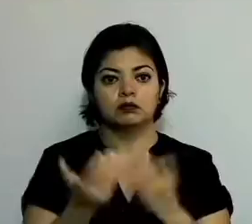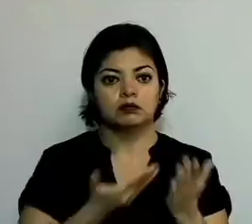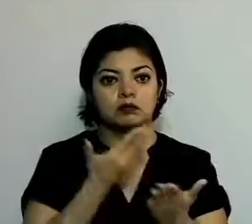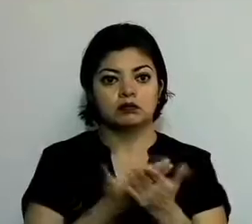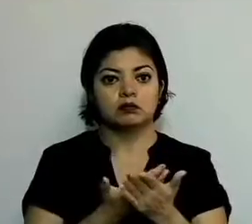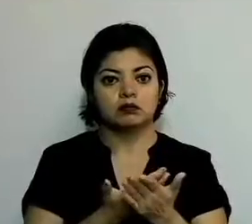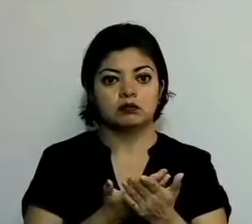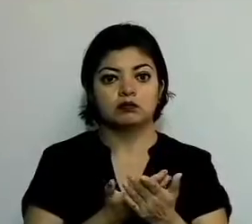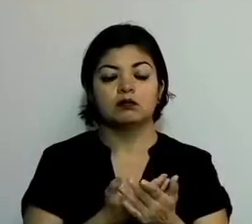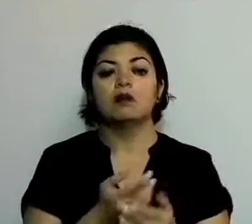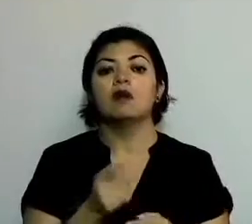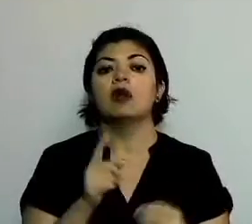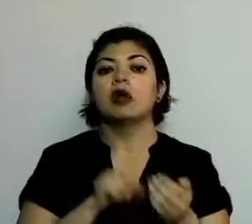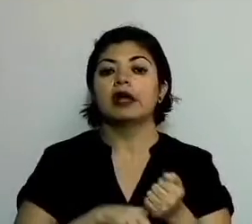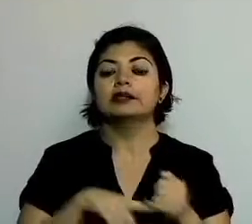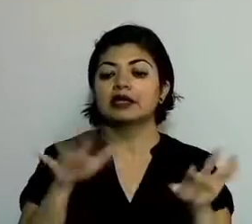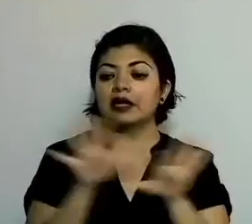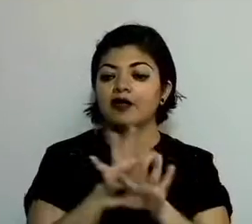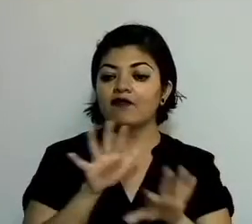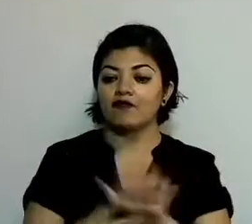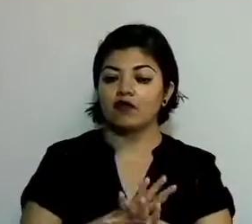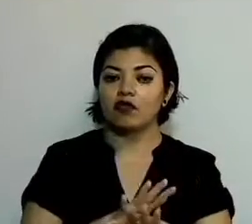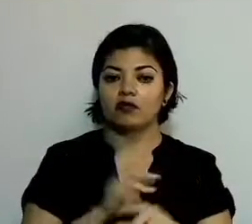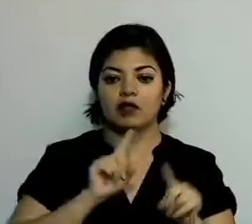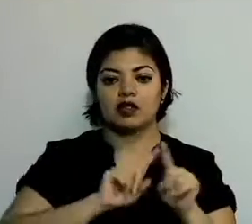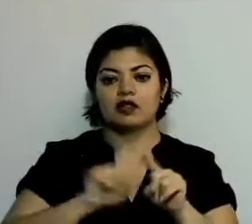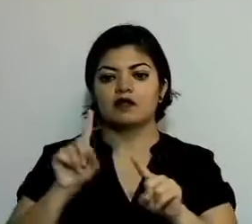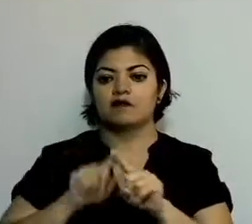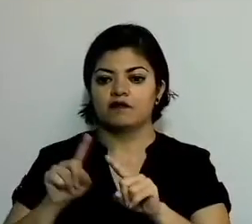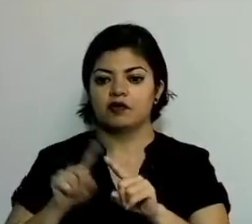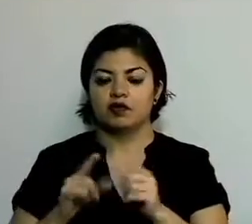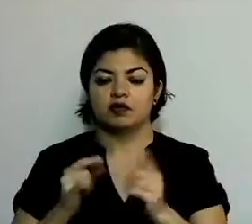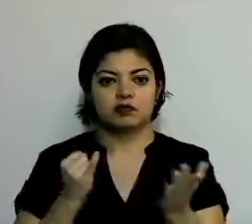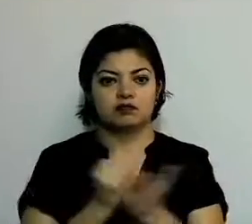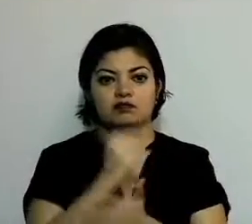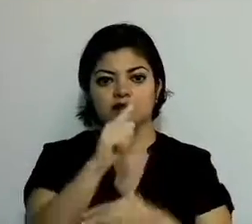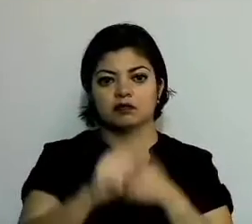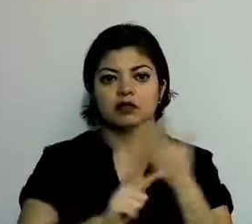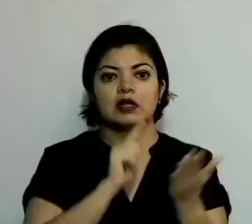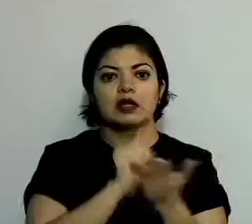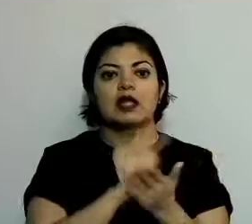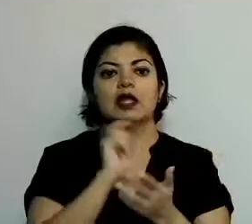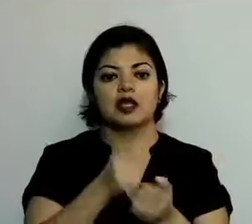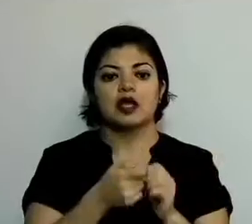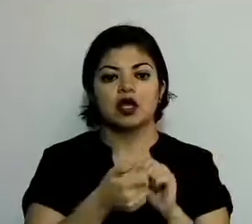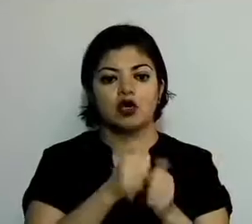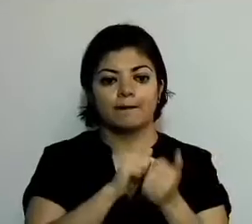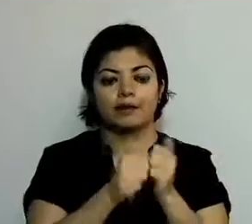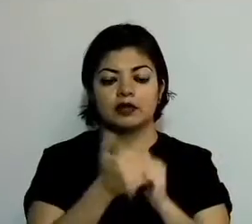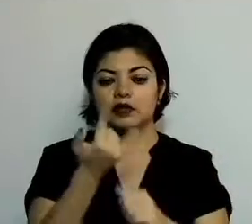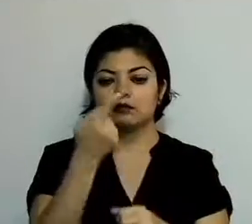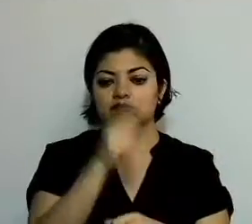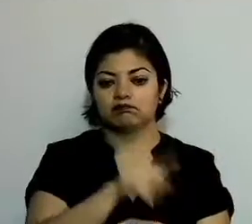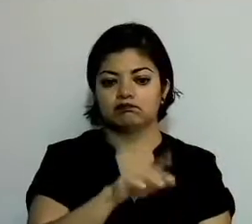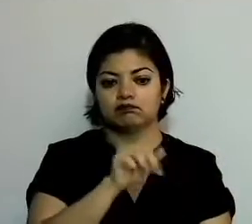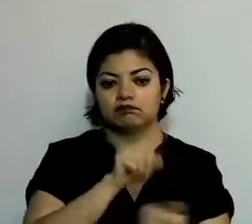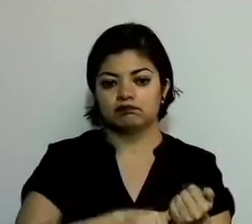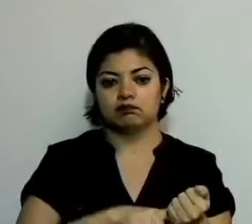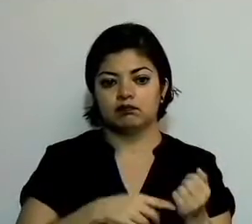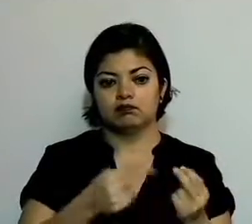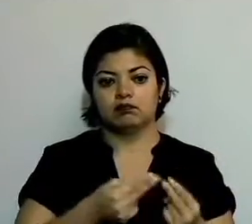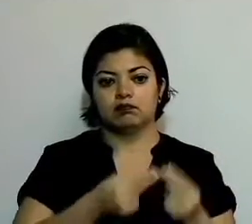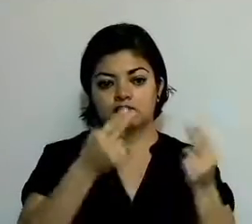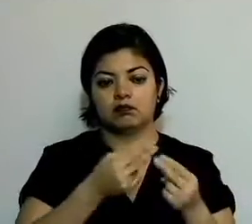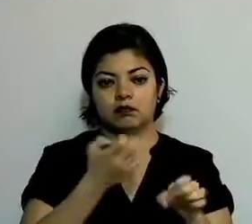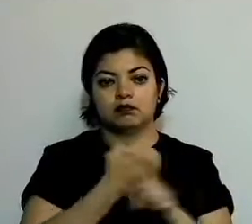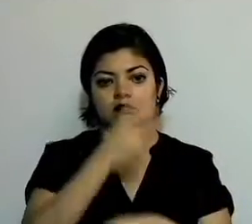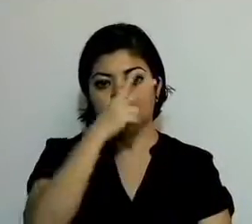propone reformar diversas disposiciones de la Ley de Competitividad y Ordenamiento Comercial del Estado de